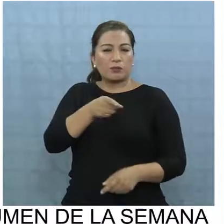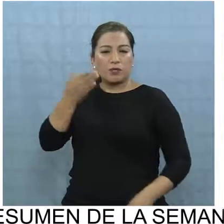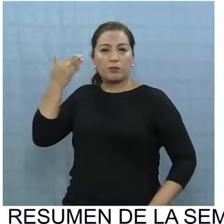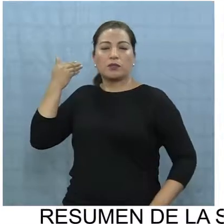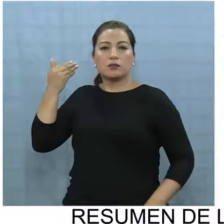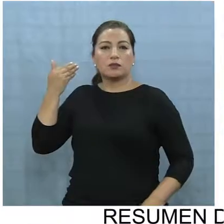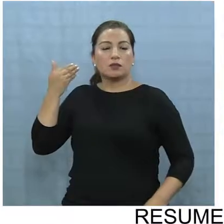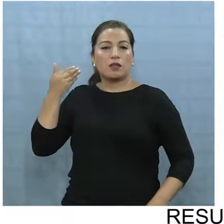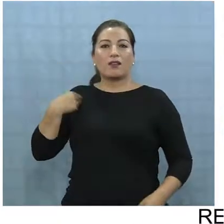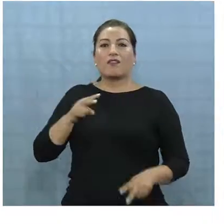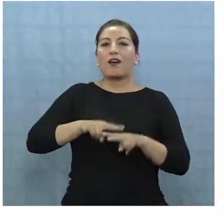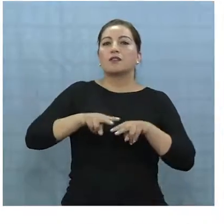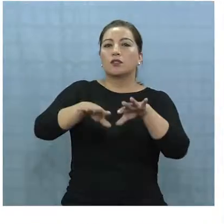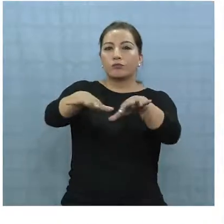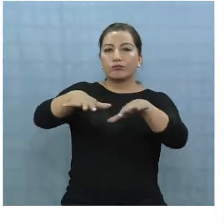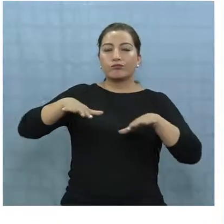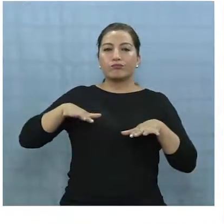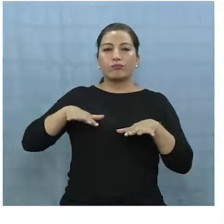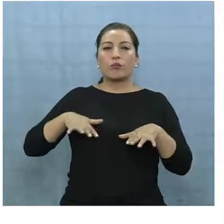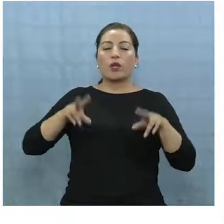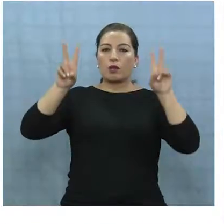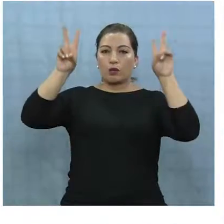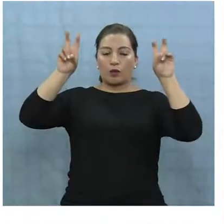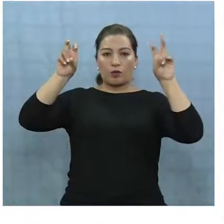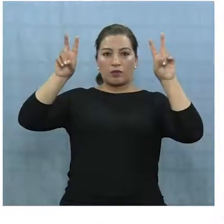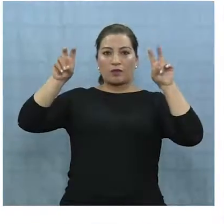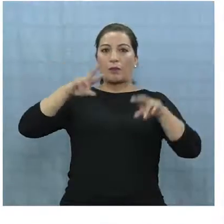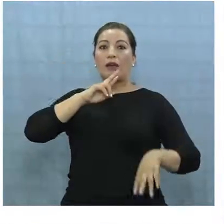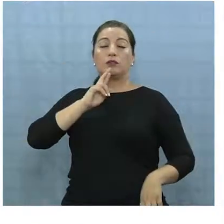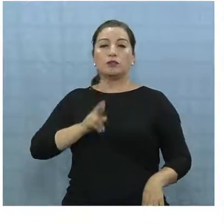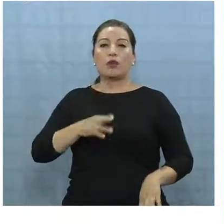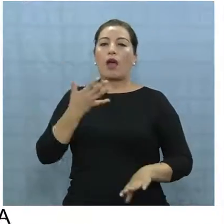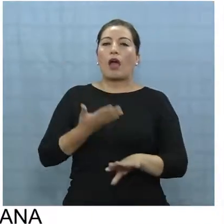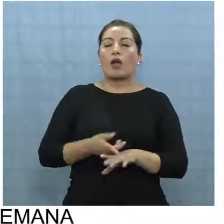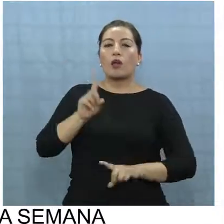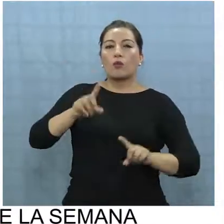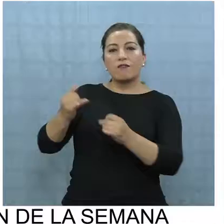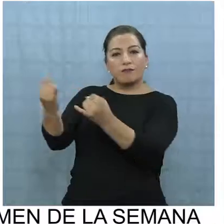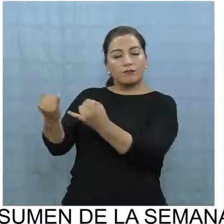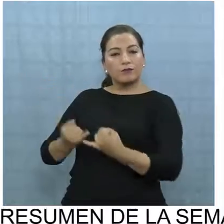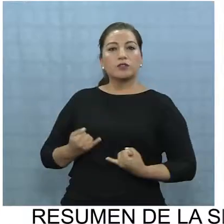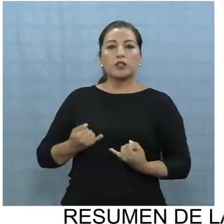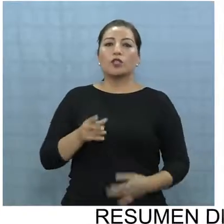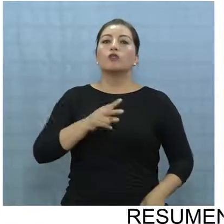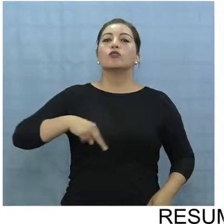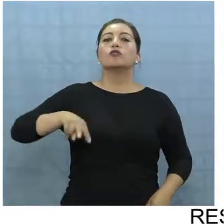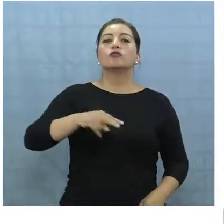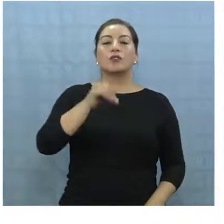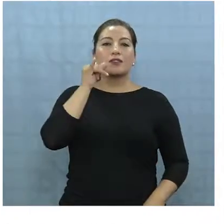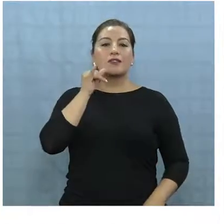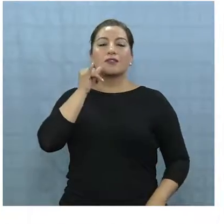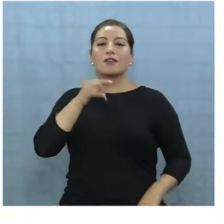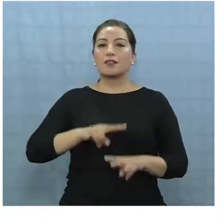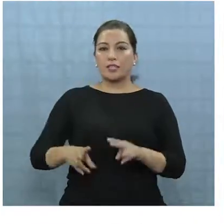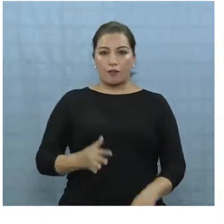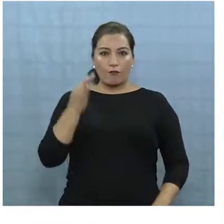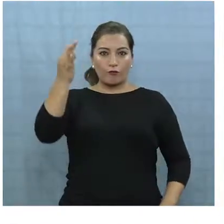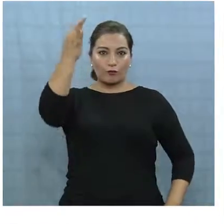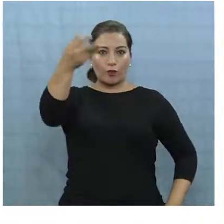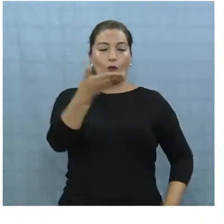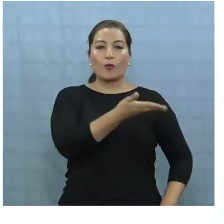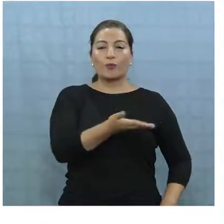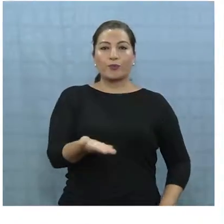la semana pasada el Congreso General que se realizó en las termas de Cauquenia, por lo tanto ahí recibimos algunas instrucciones de lo que vamos a hacer a futuro.